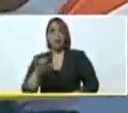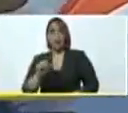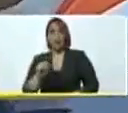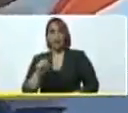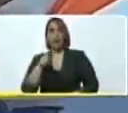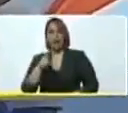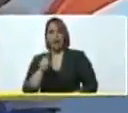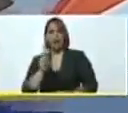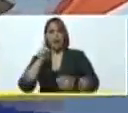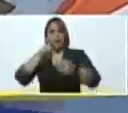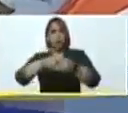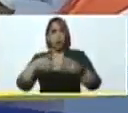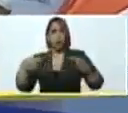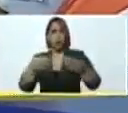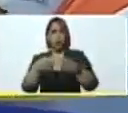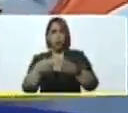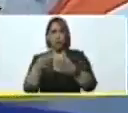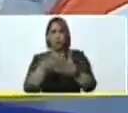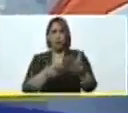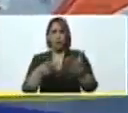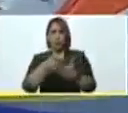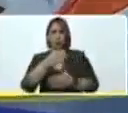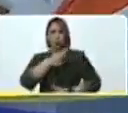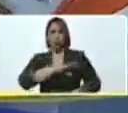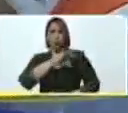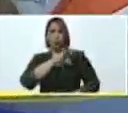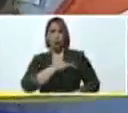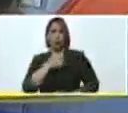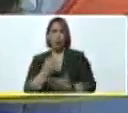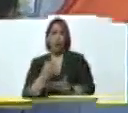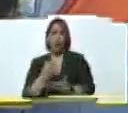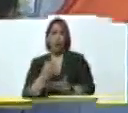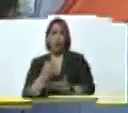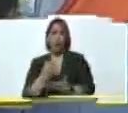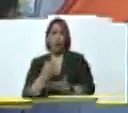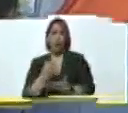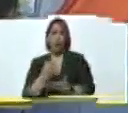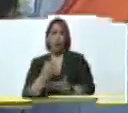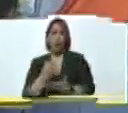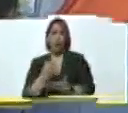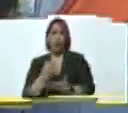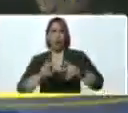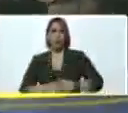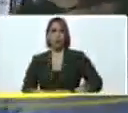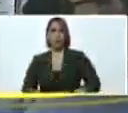del equipo que trabaja la cartografía social y económica para que ella le diga este tema.